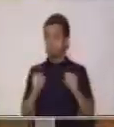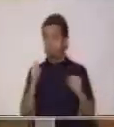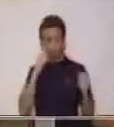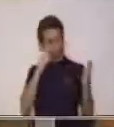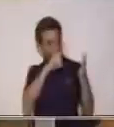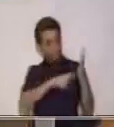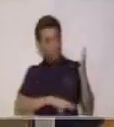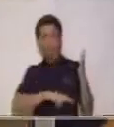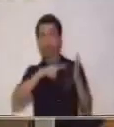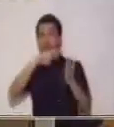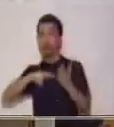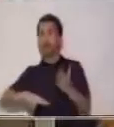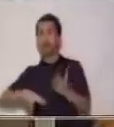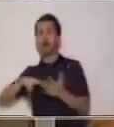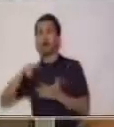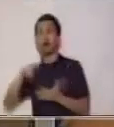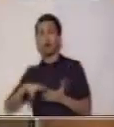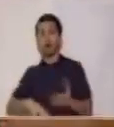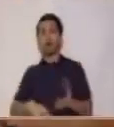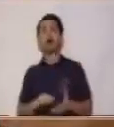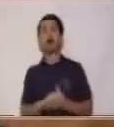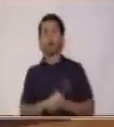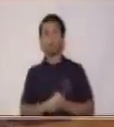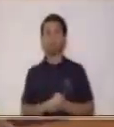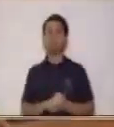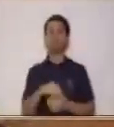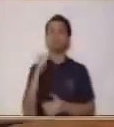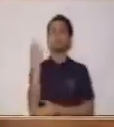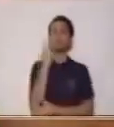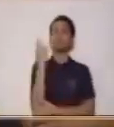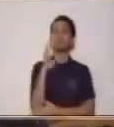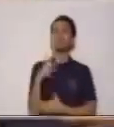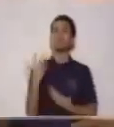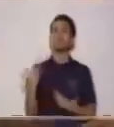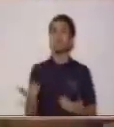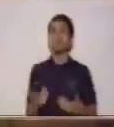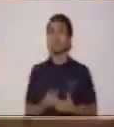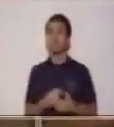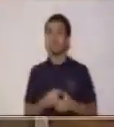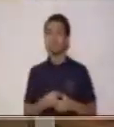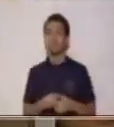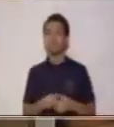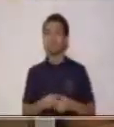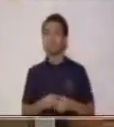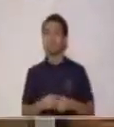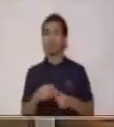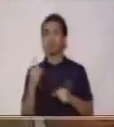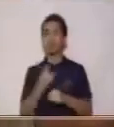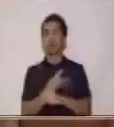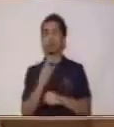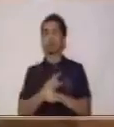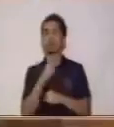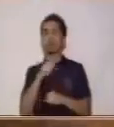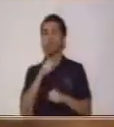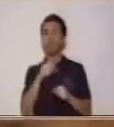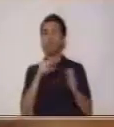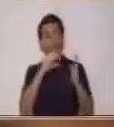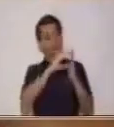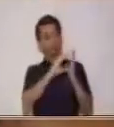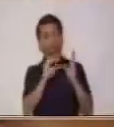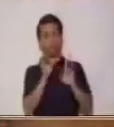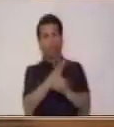leerlos. Algo muy importante es la función que utilizan los textos